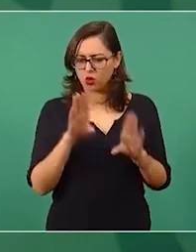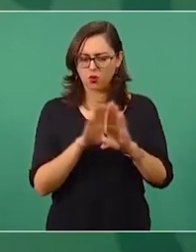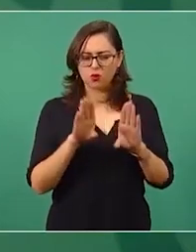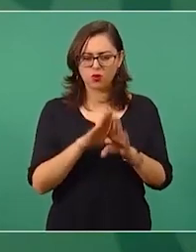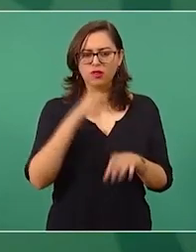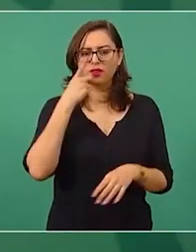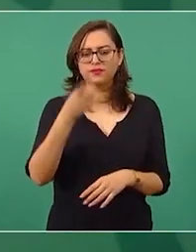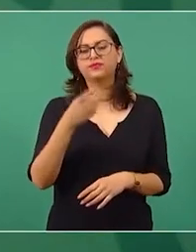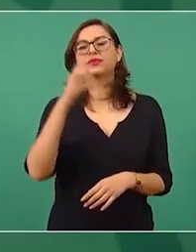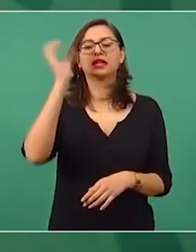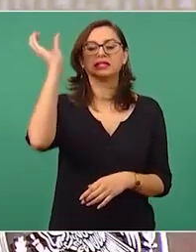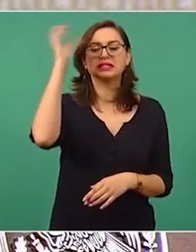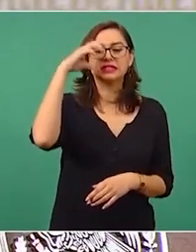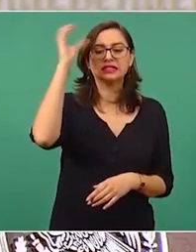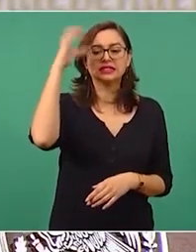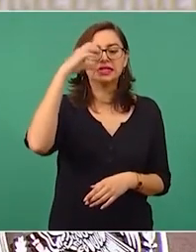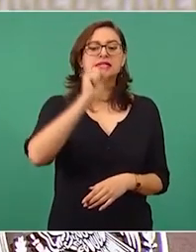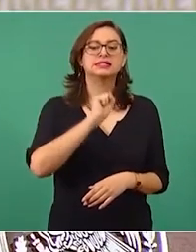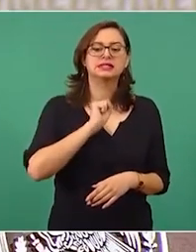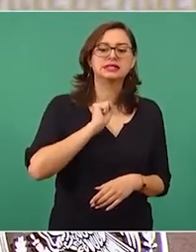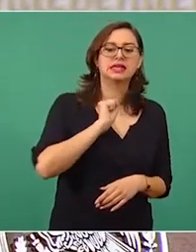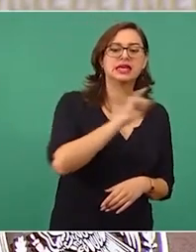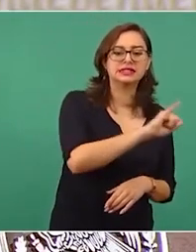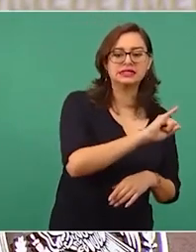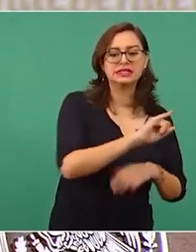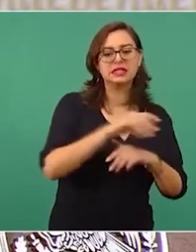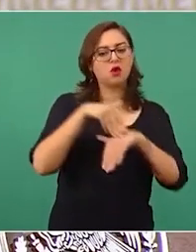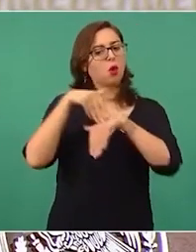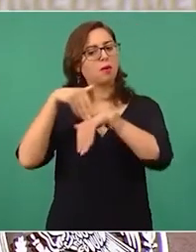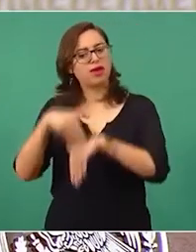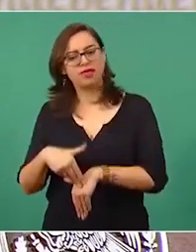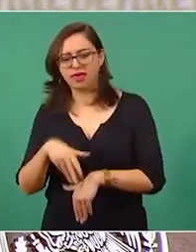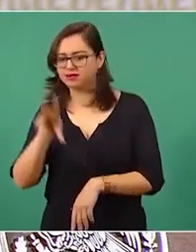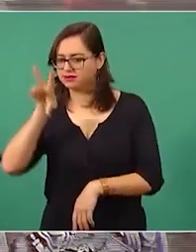ciencia sí que obediencia no